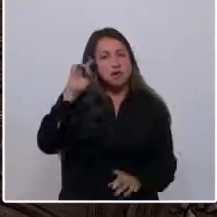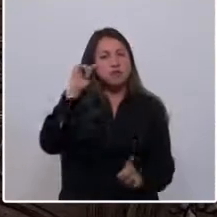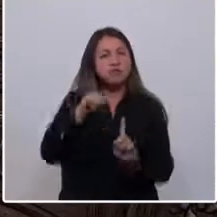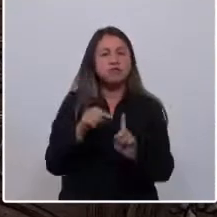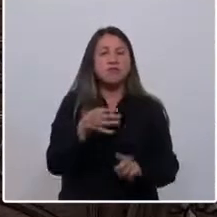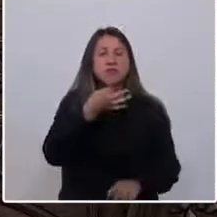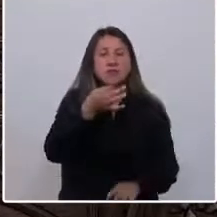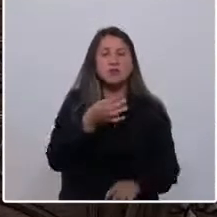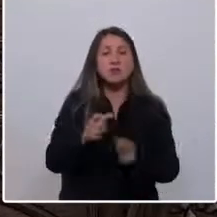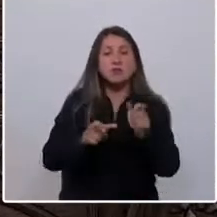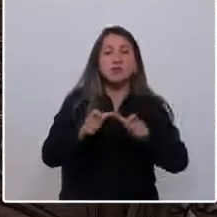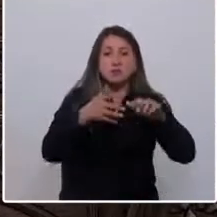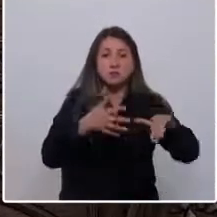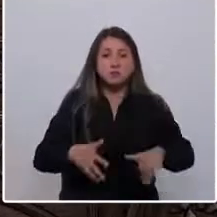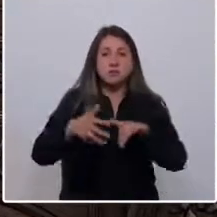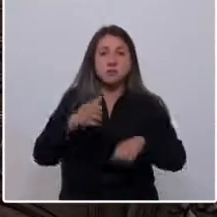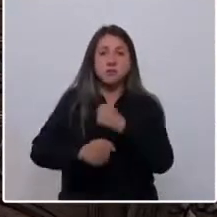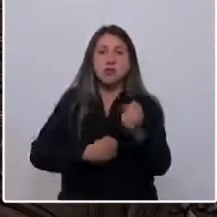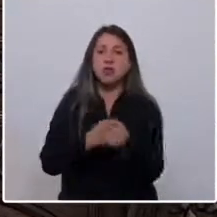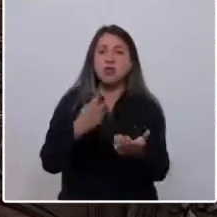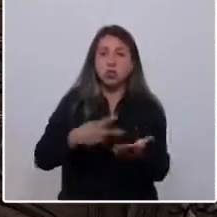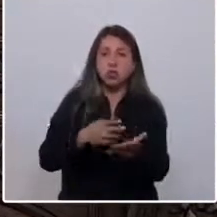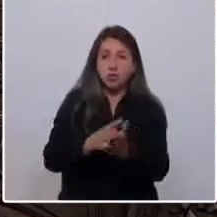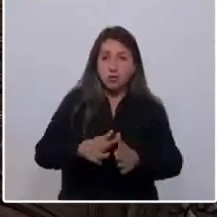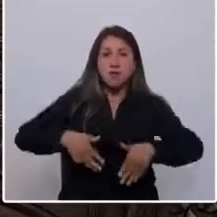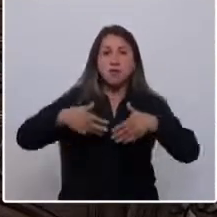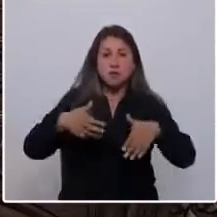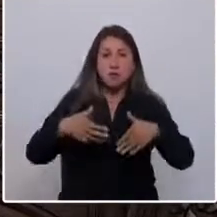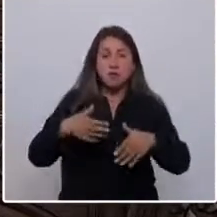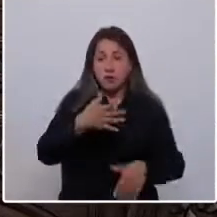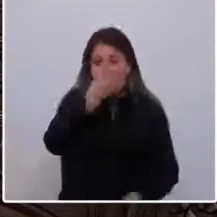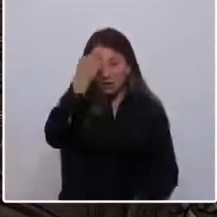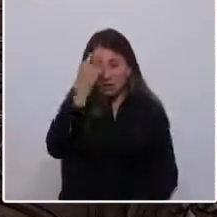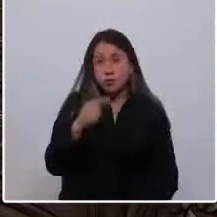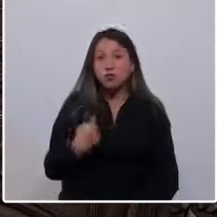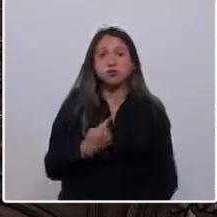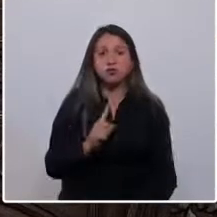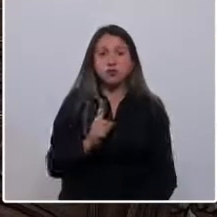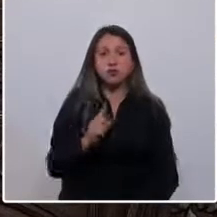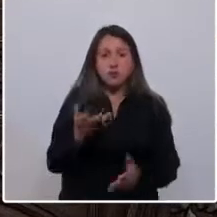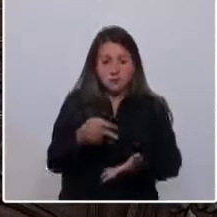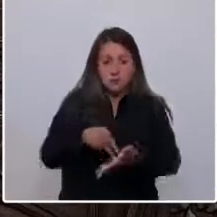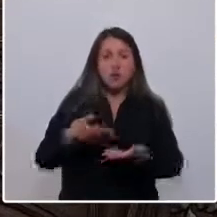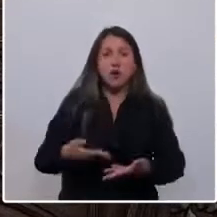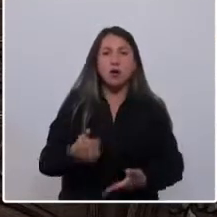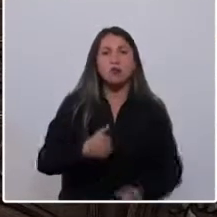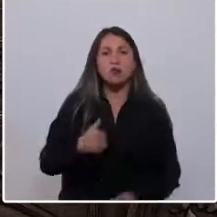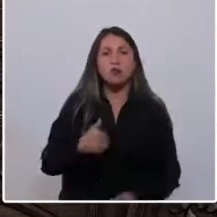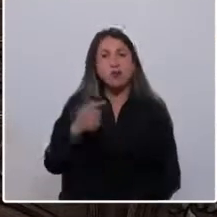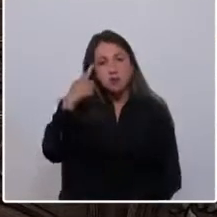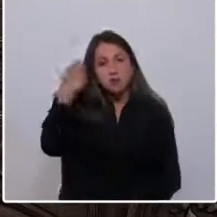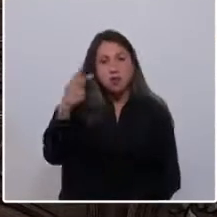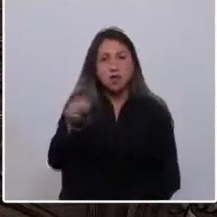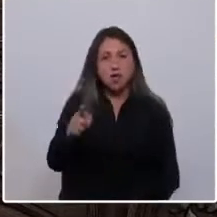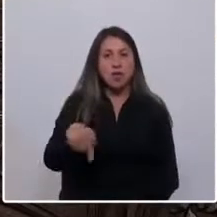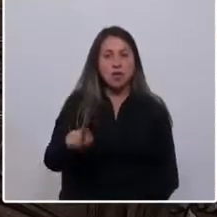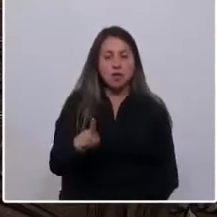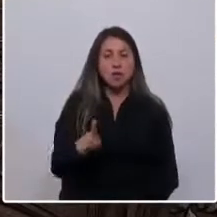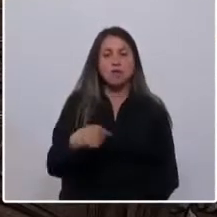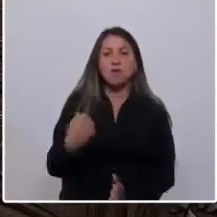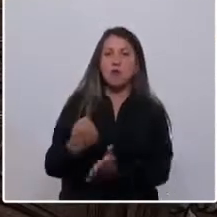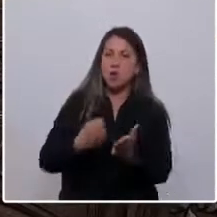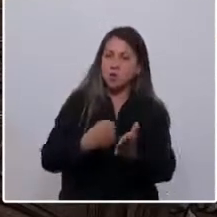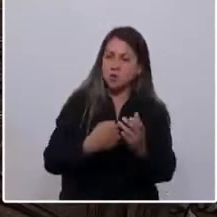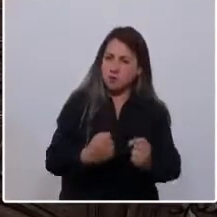que marcharon pacíficamente en el año 2019 que no la hemos olvidado y que estamos aquí para cumplir sus sueños, que vamos a luchar